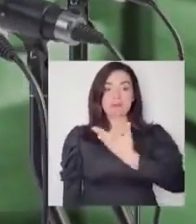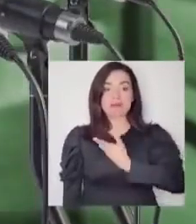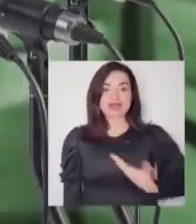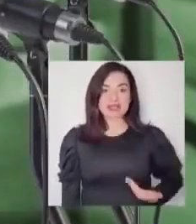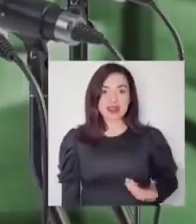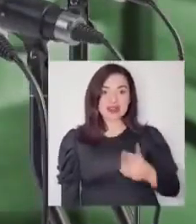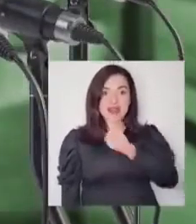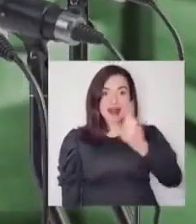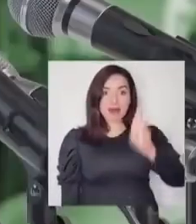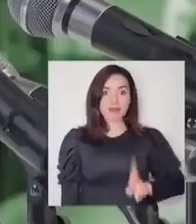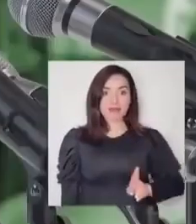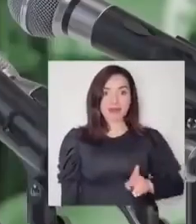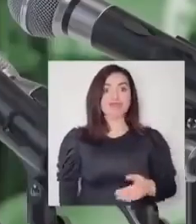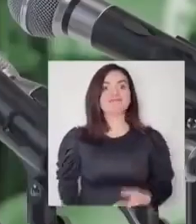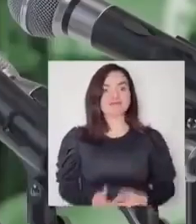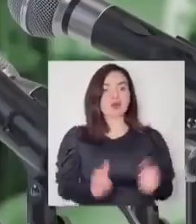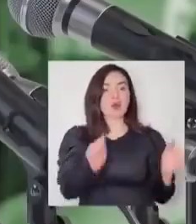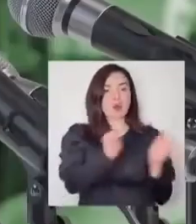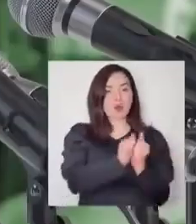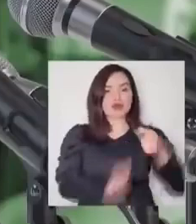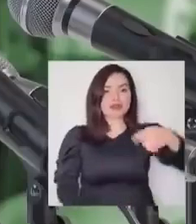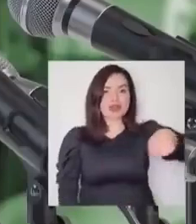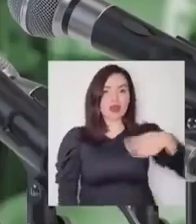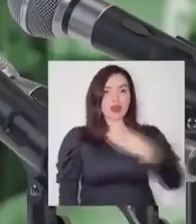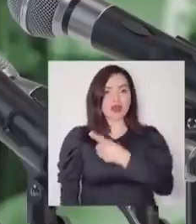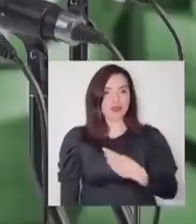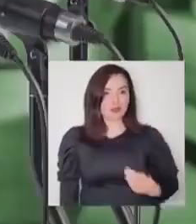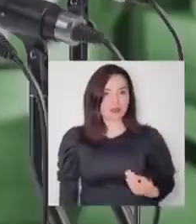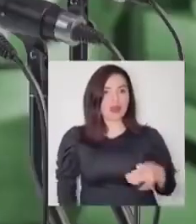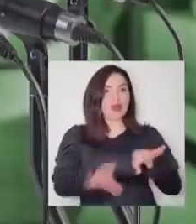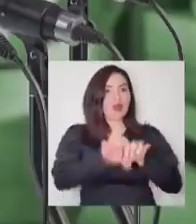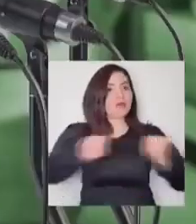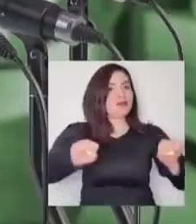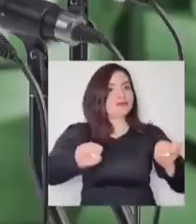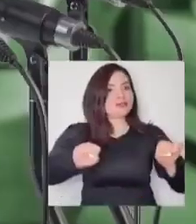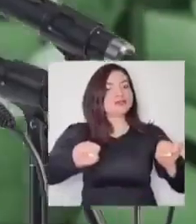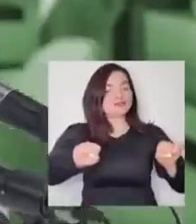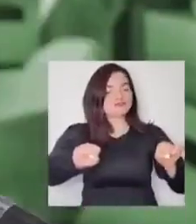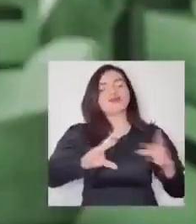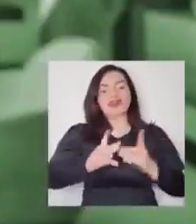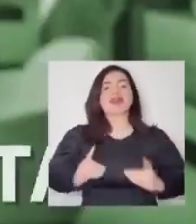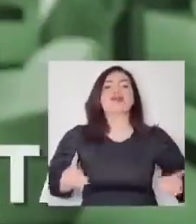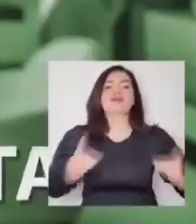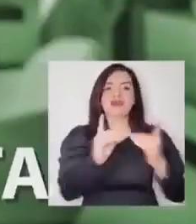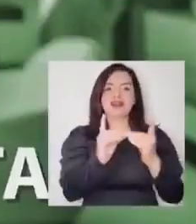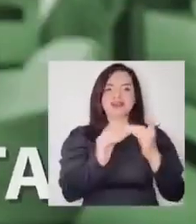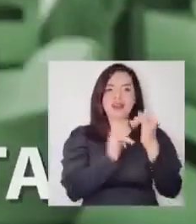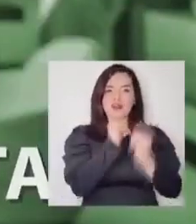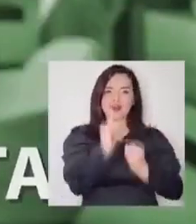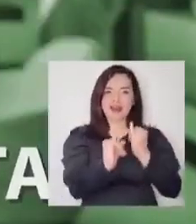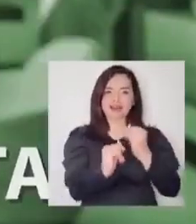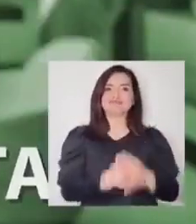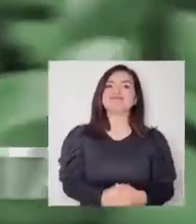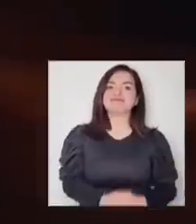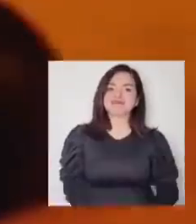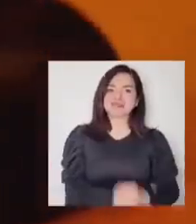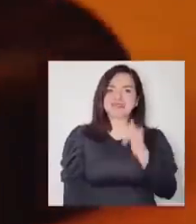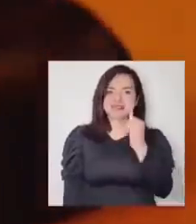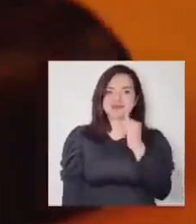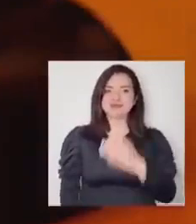salgo electo presidente de la República, más mis senadores y diputados, nos comprometemos a tener la democracia digital.